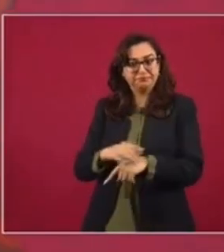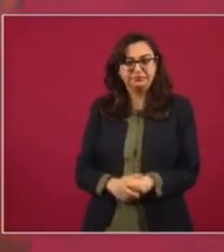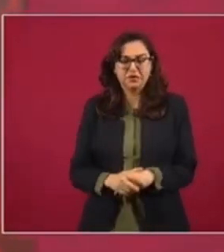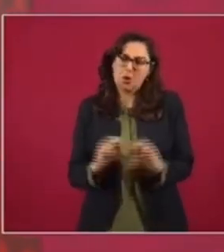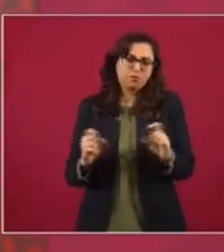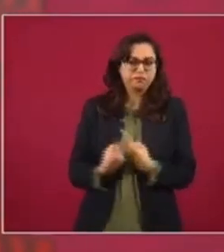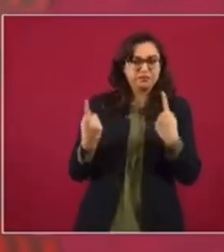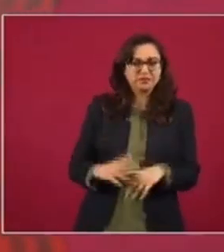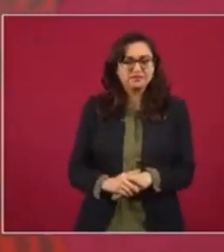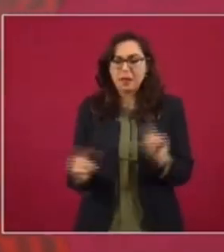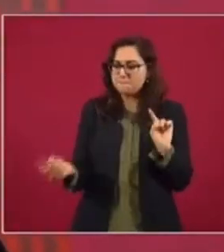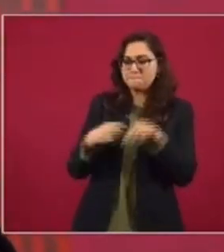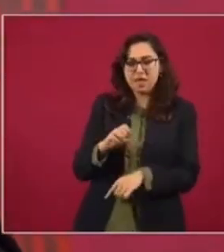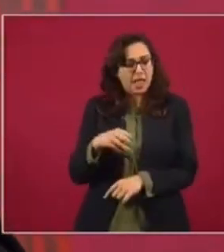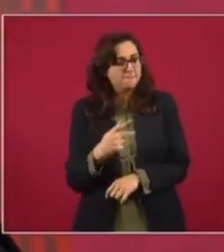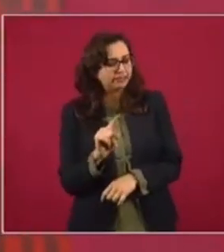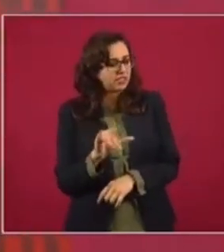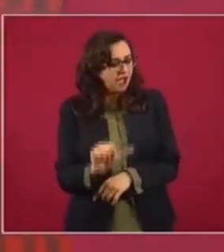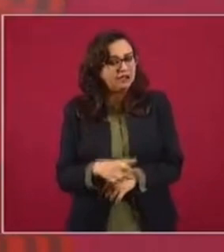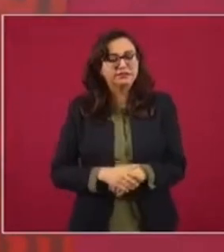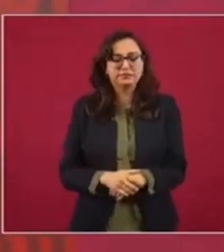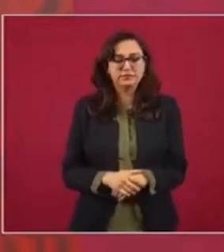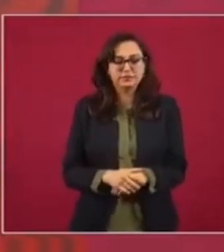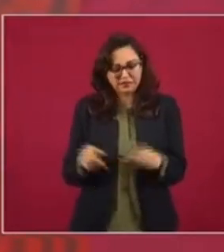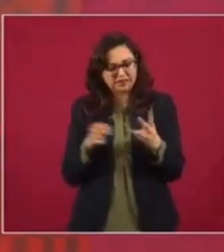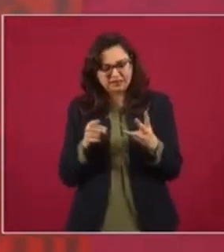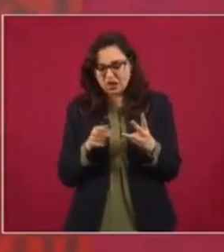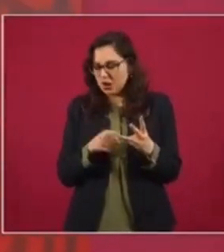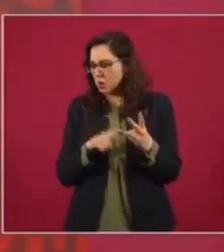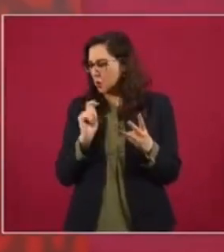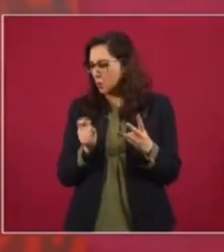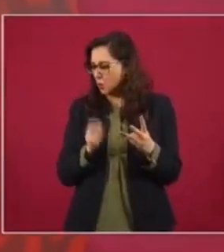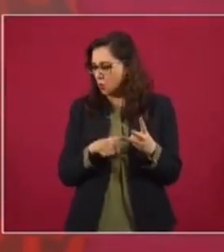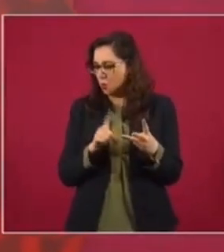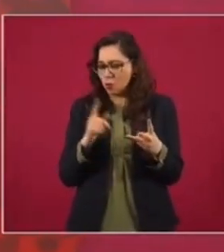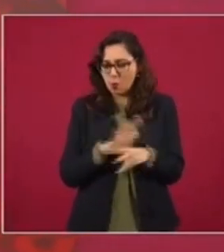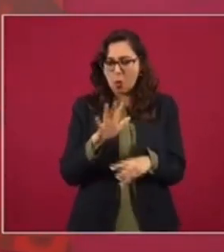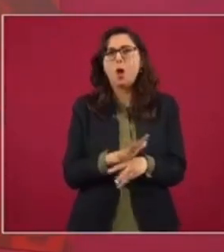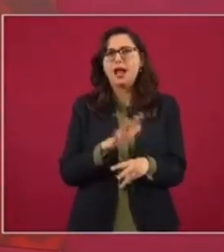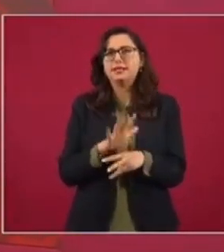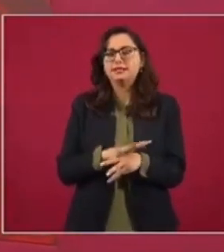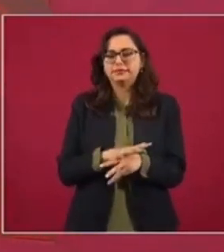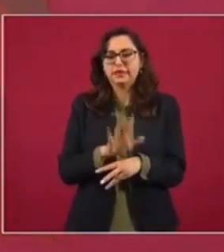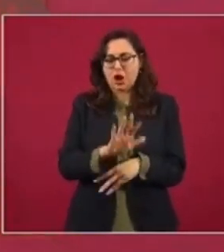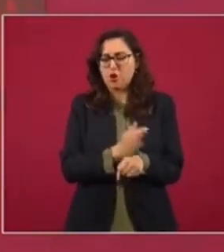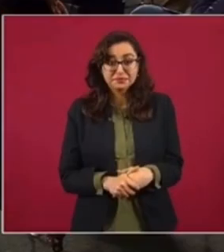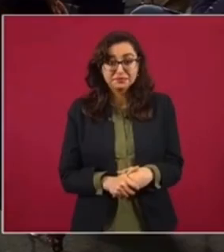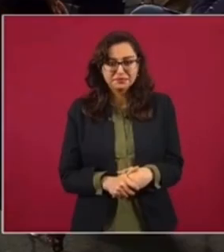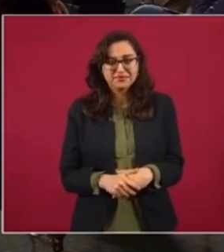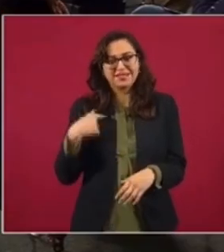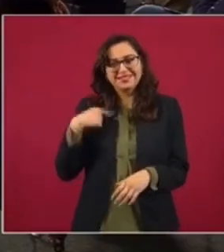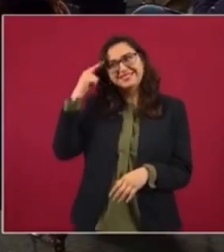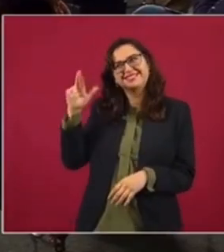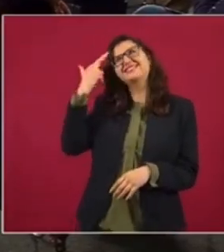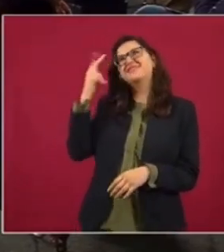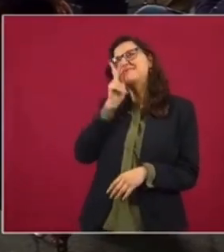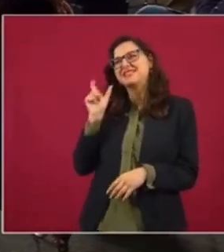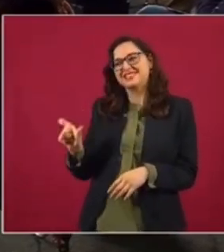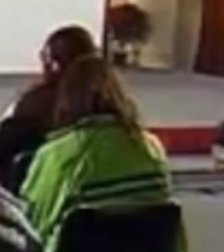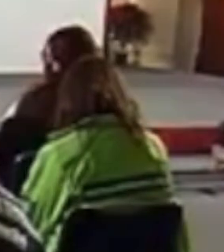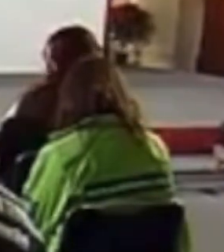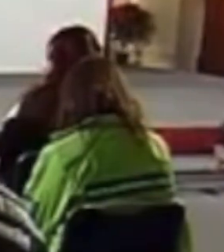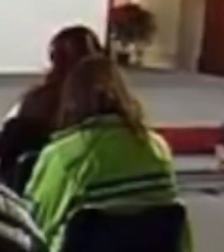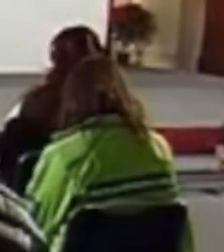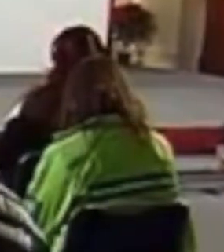o hay antipatía, pero hay simpatía. Pero esta que me voy a acordar, me voy acordar lo me llamó la... ¿eh?